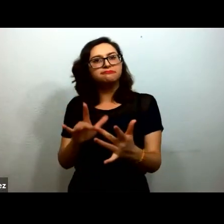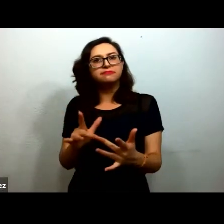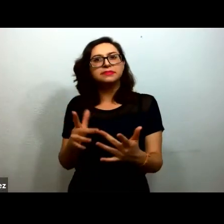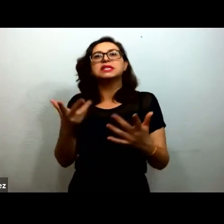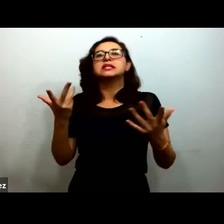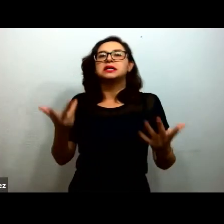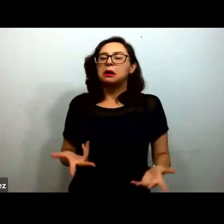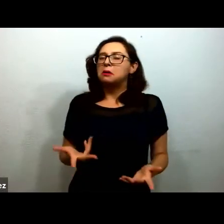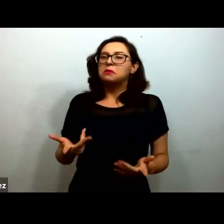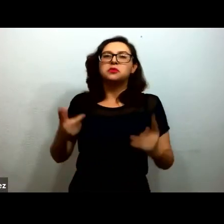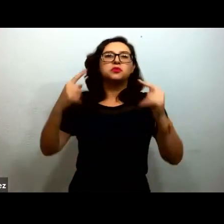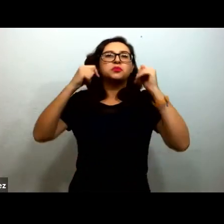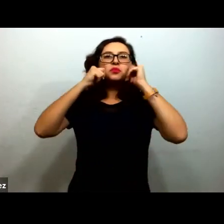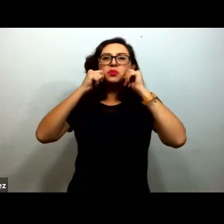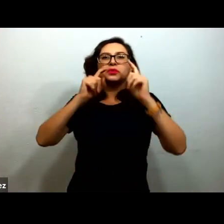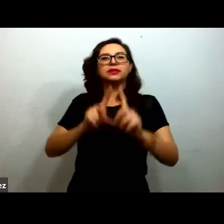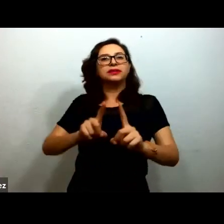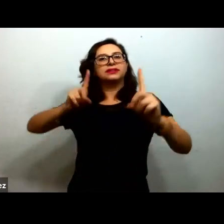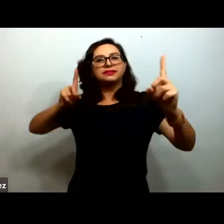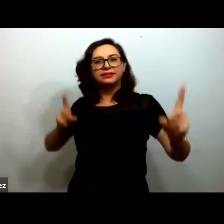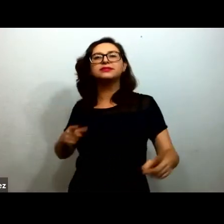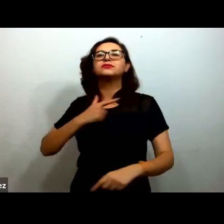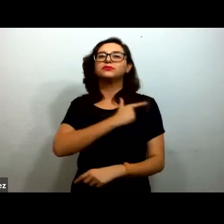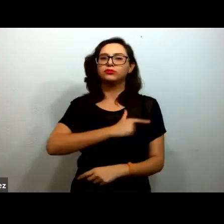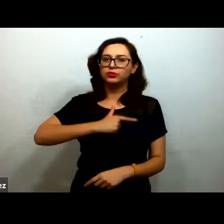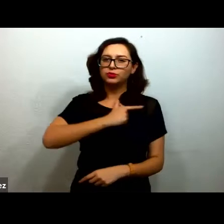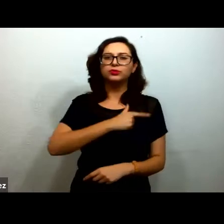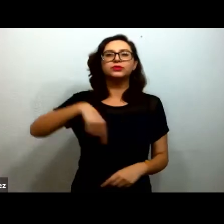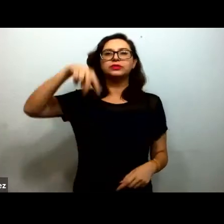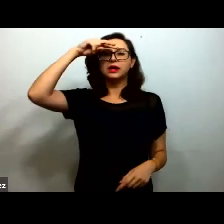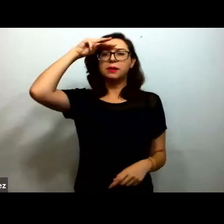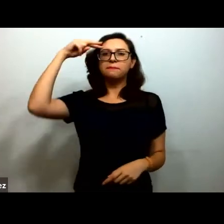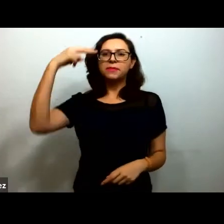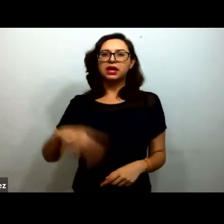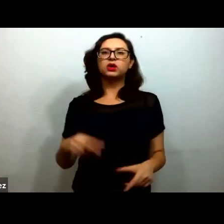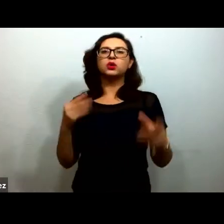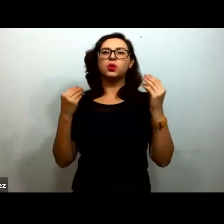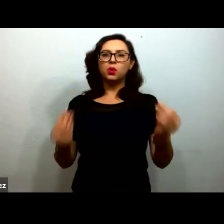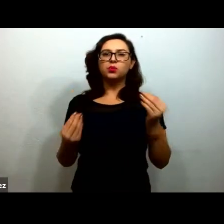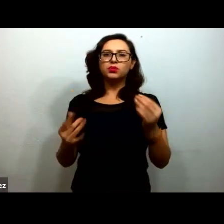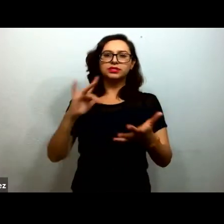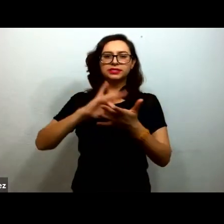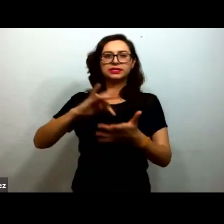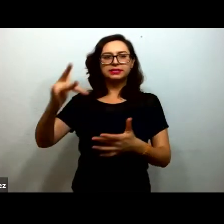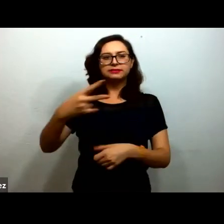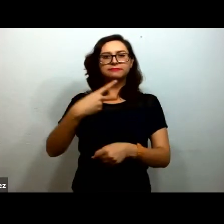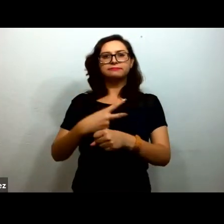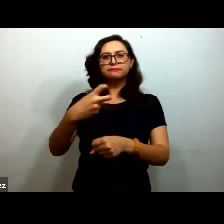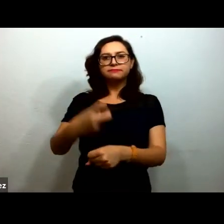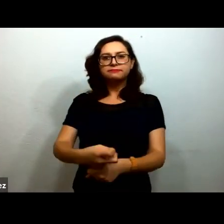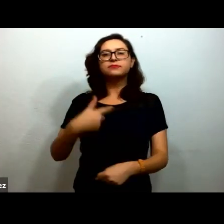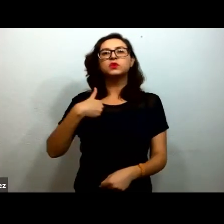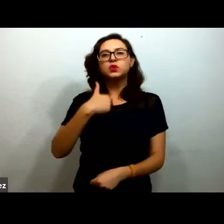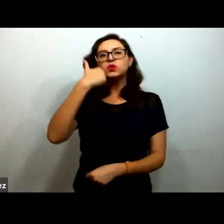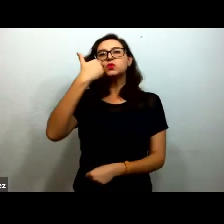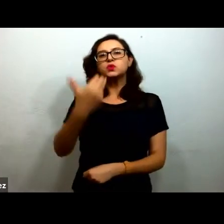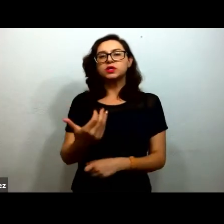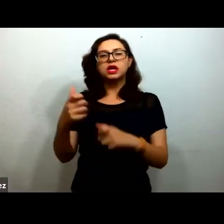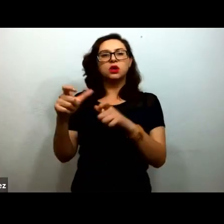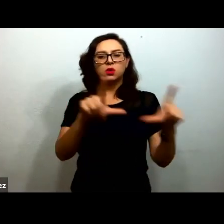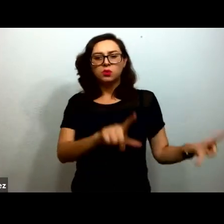distancia. Así que agradezco mucho la invitación. Voy a compartir mi pantalla